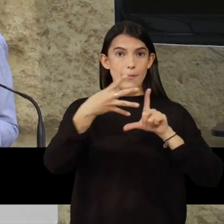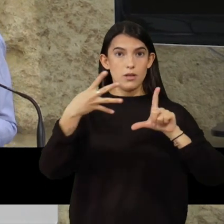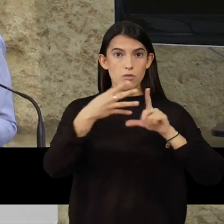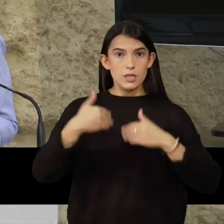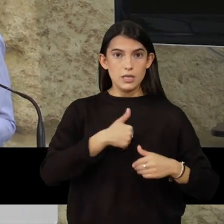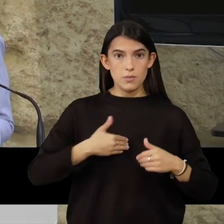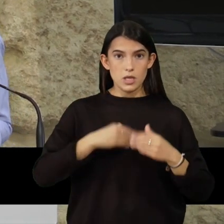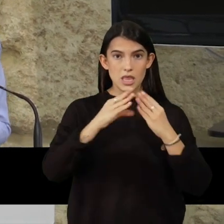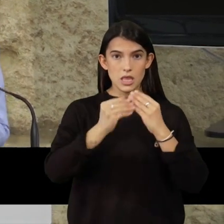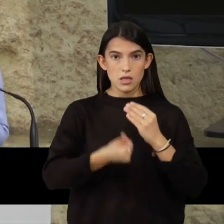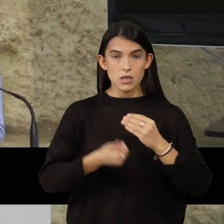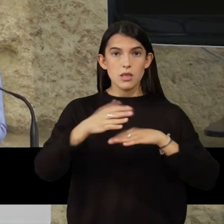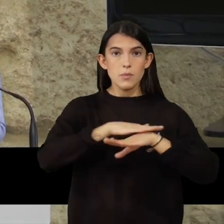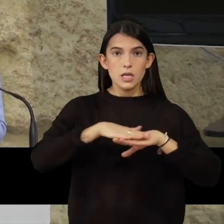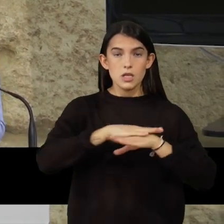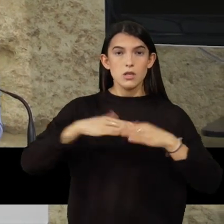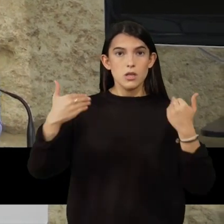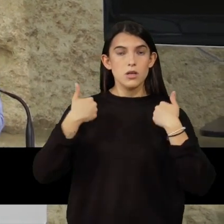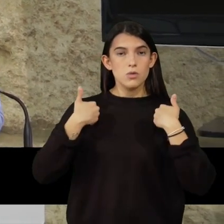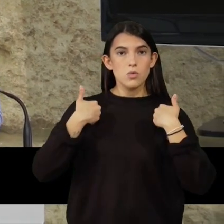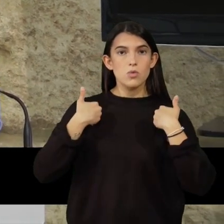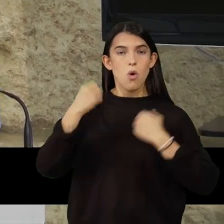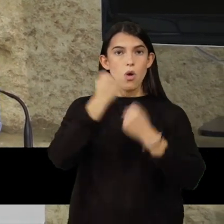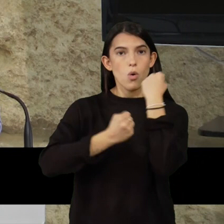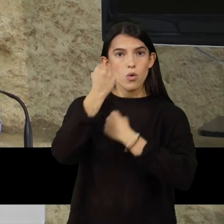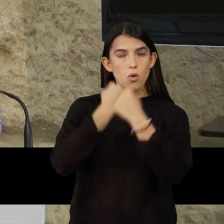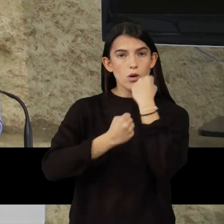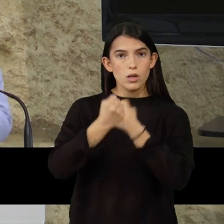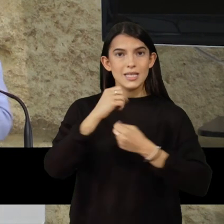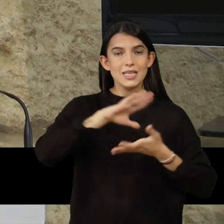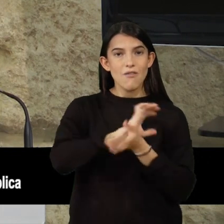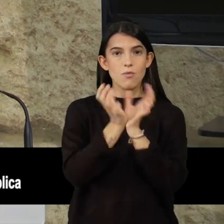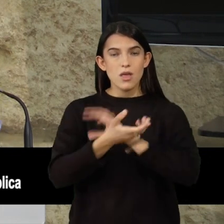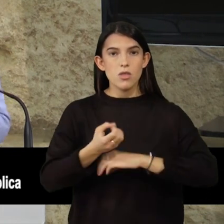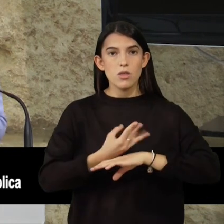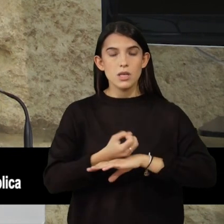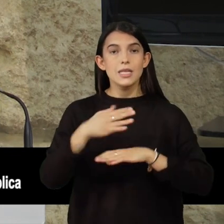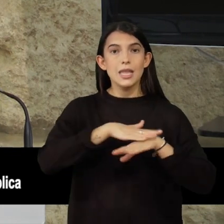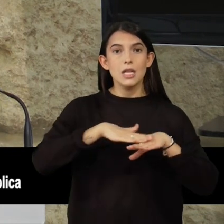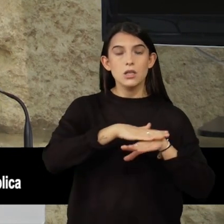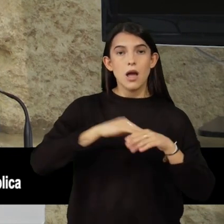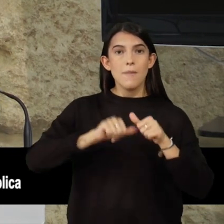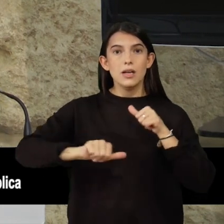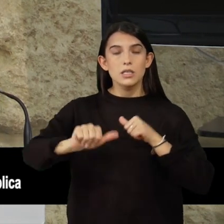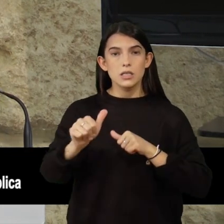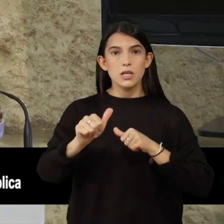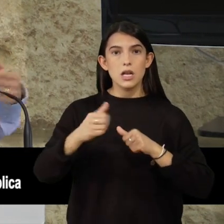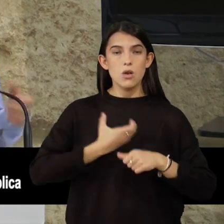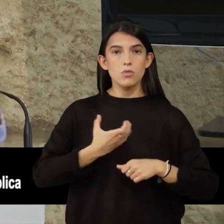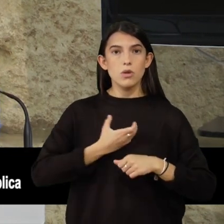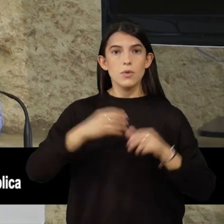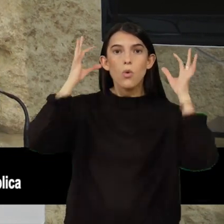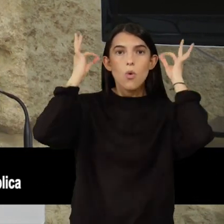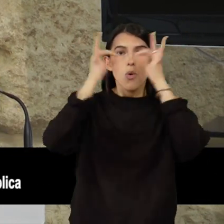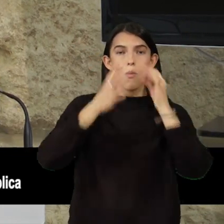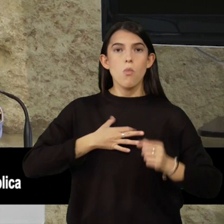adherido a la plataforma de intermediación de datos del Ministerio de Asuntos Económicos y Transformación Digital del